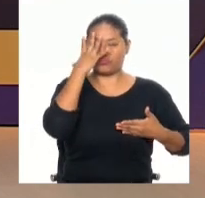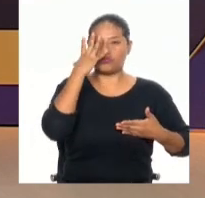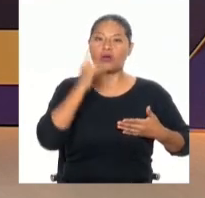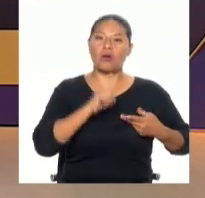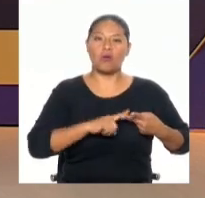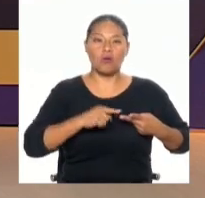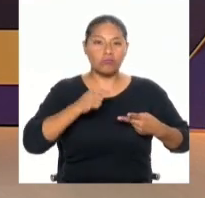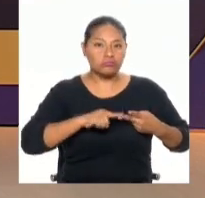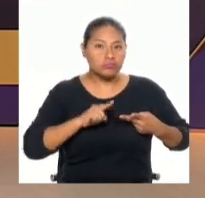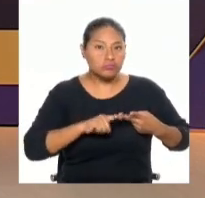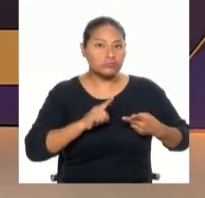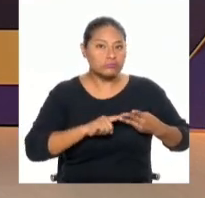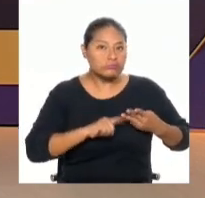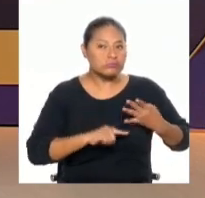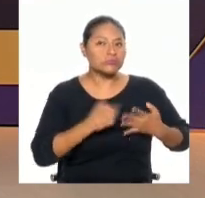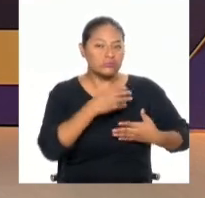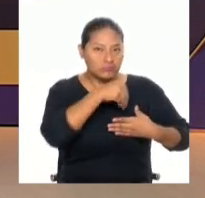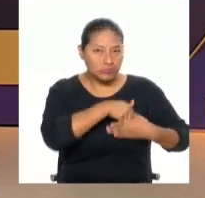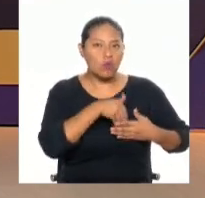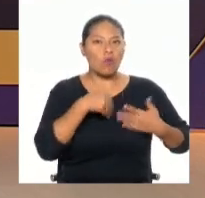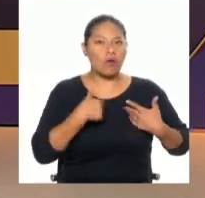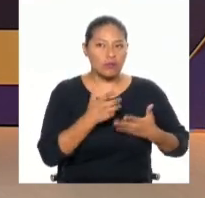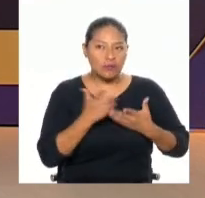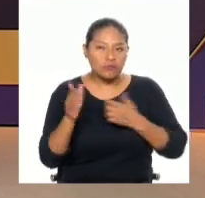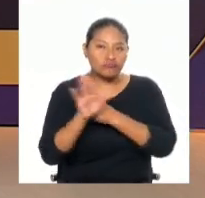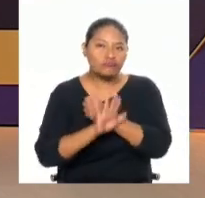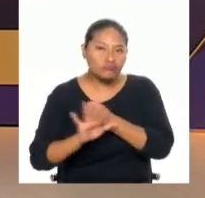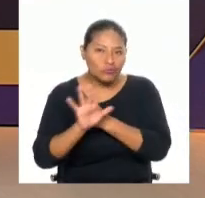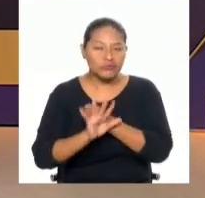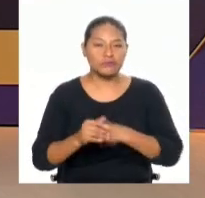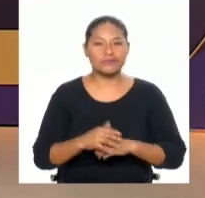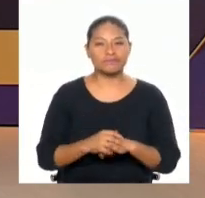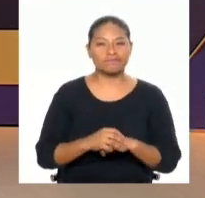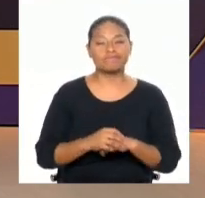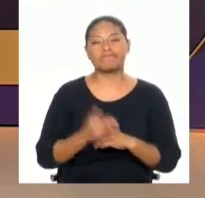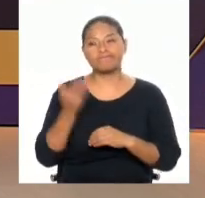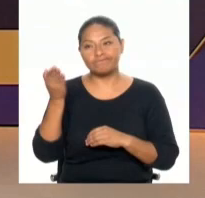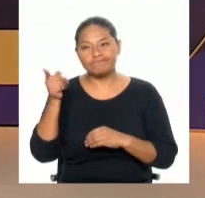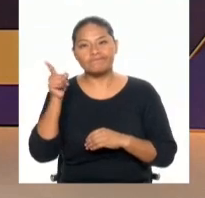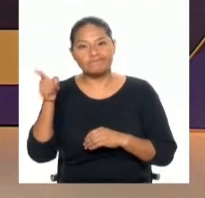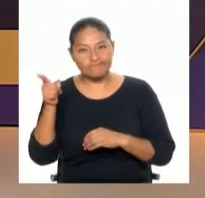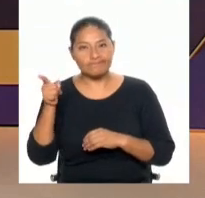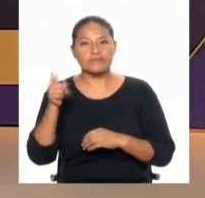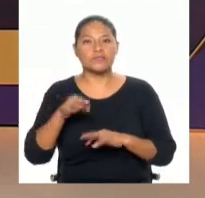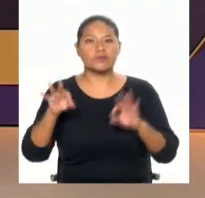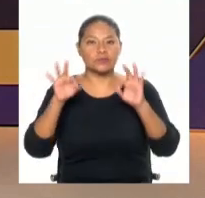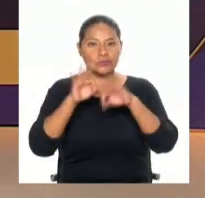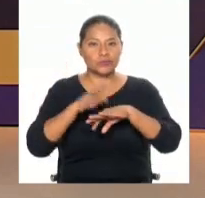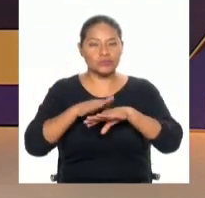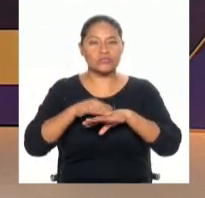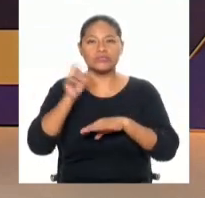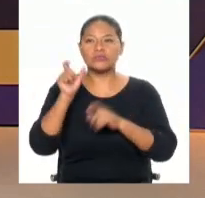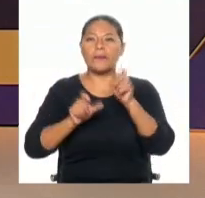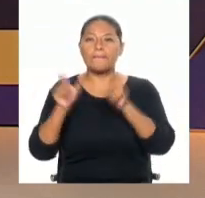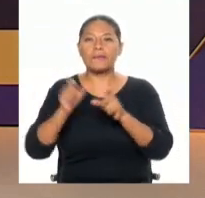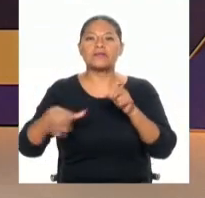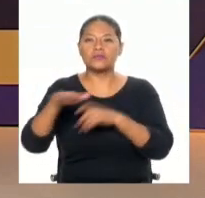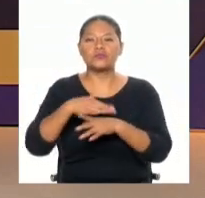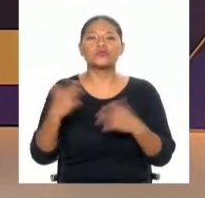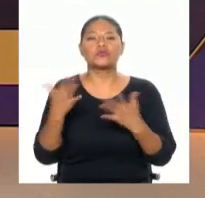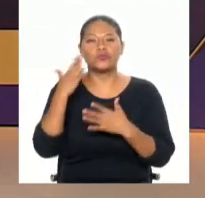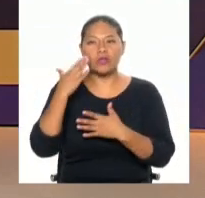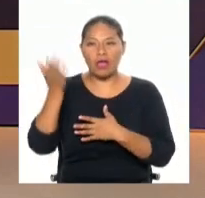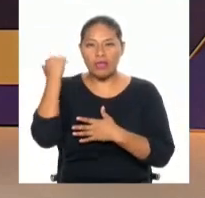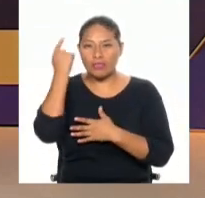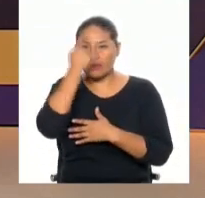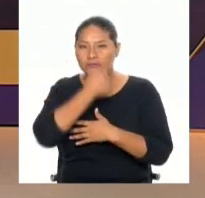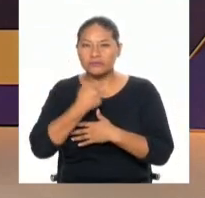También lo que dijo el alcalde Bruce es que ahora están en la búsqueda, todos están concentrados en poder dar con el paradero del criminal,